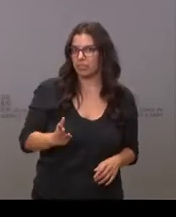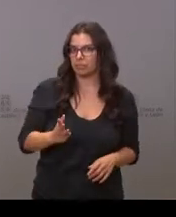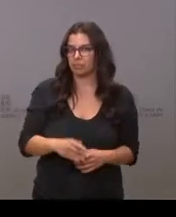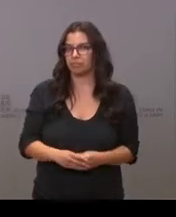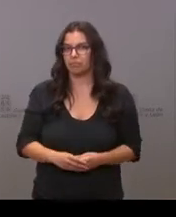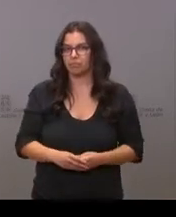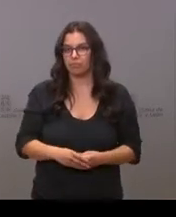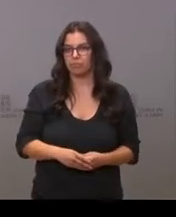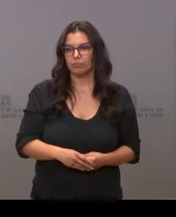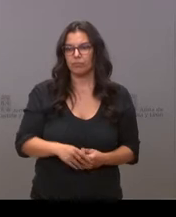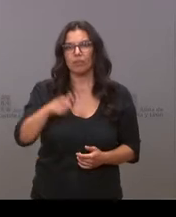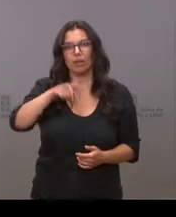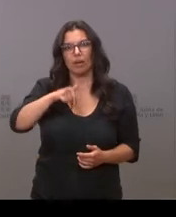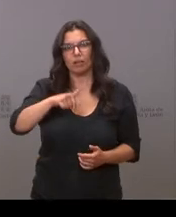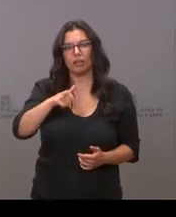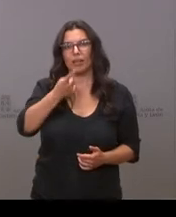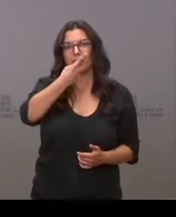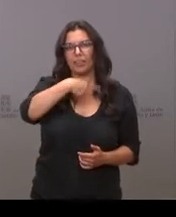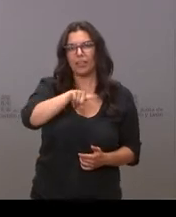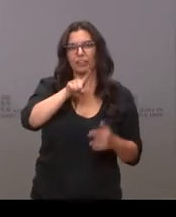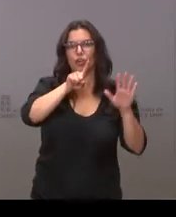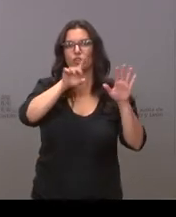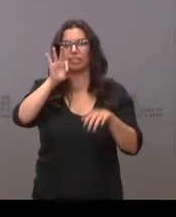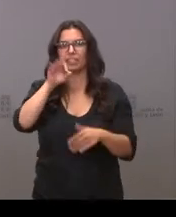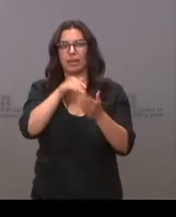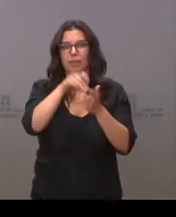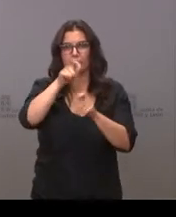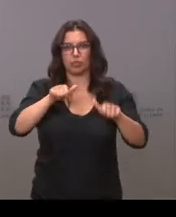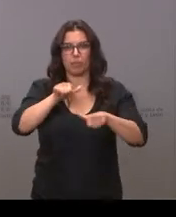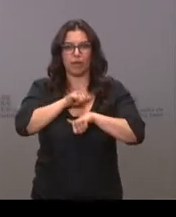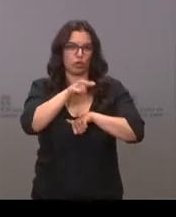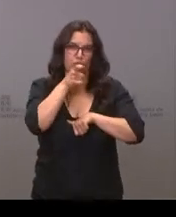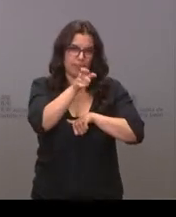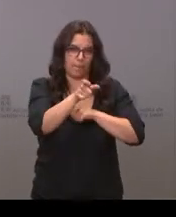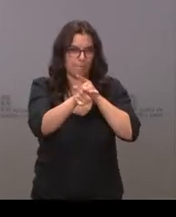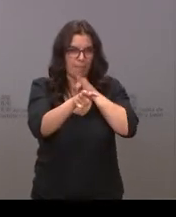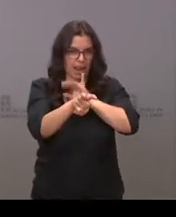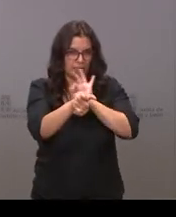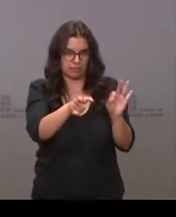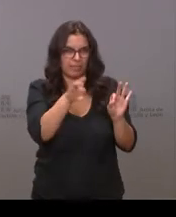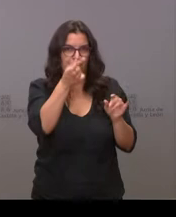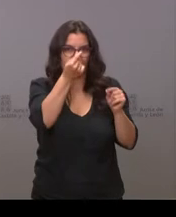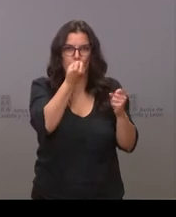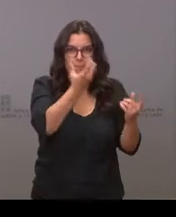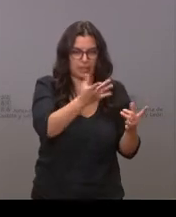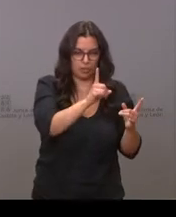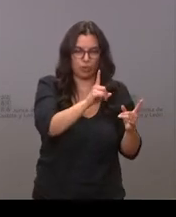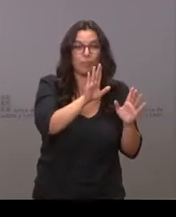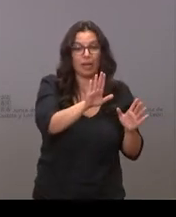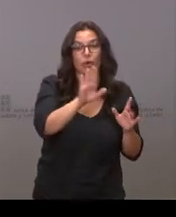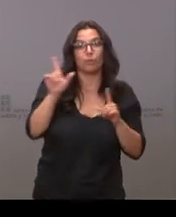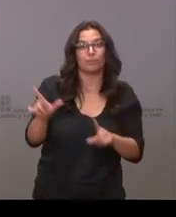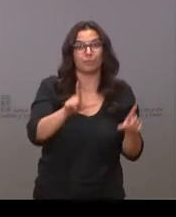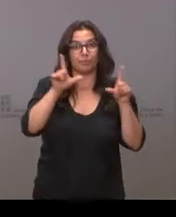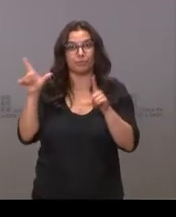Tenemos en este momento 160.000 parados, que es una mala cifra, pero pasa a la siguiente. La